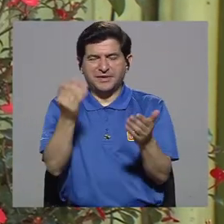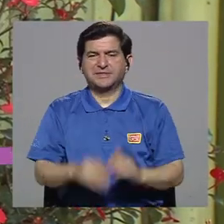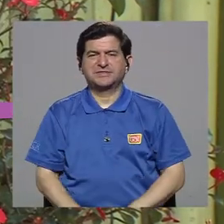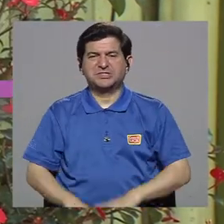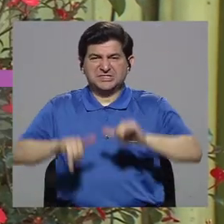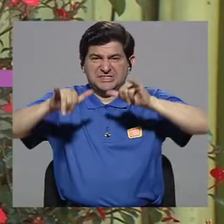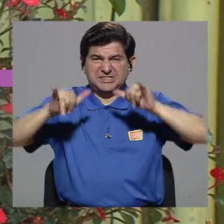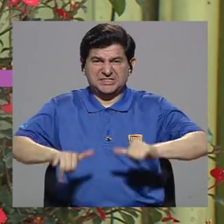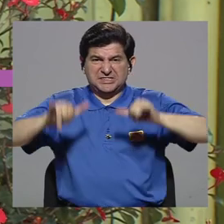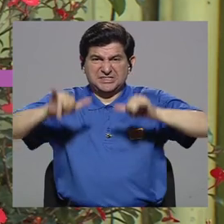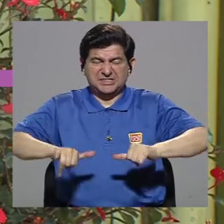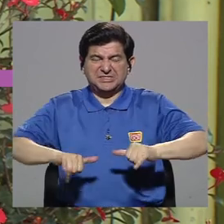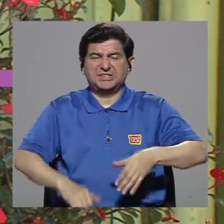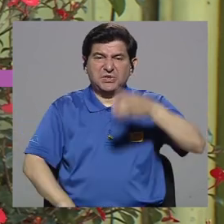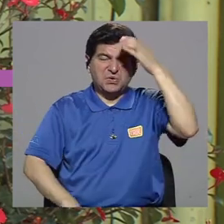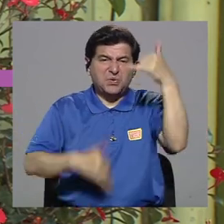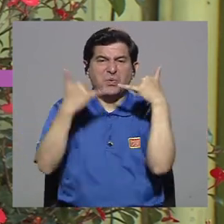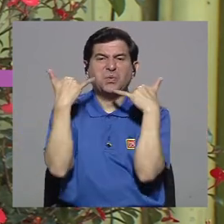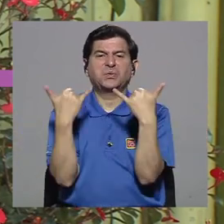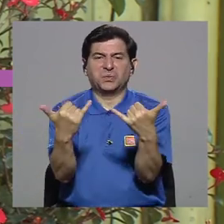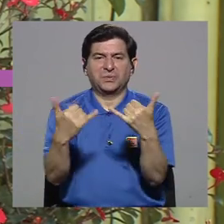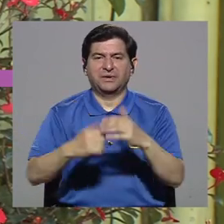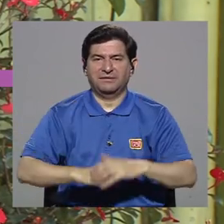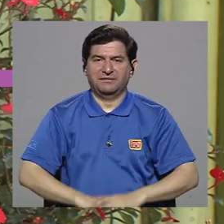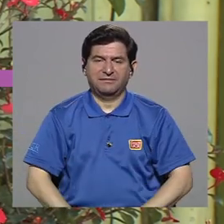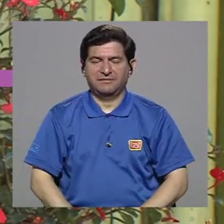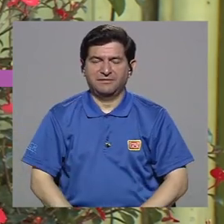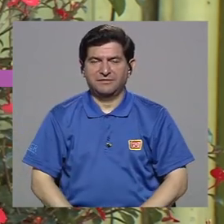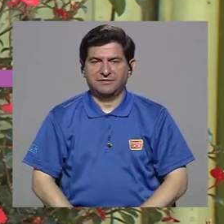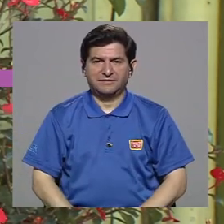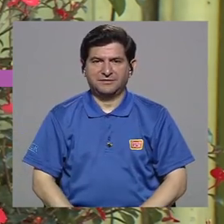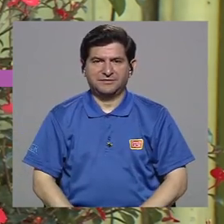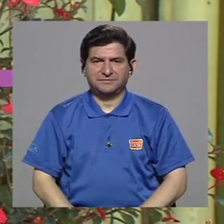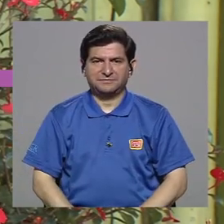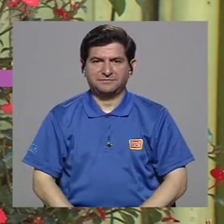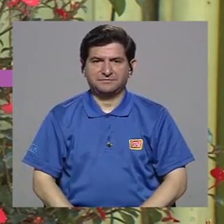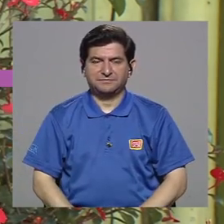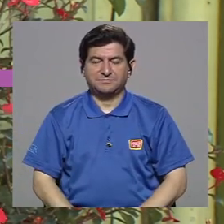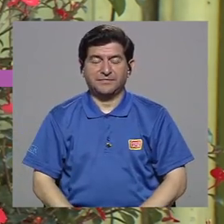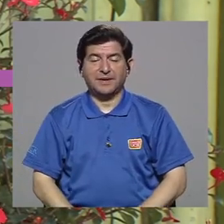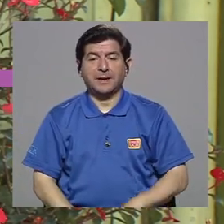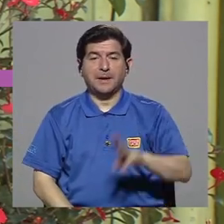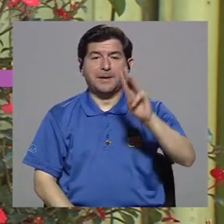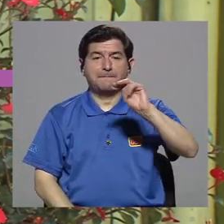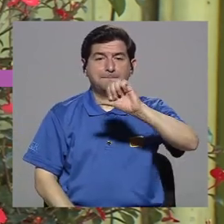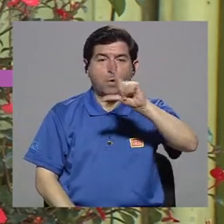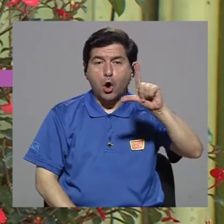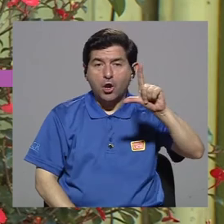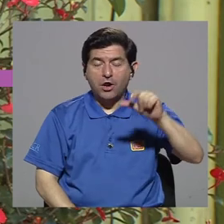predominante en la cultura actual, ¿verdad? Es decir, el mall